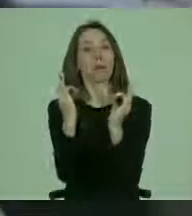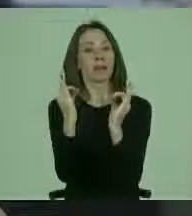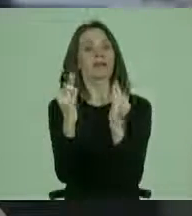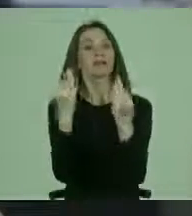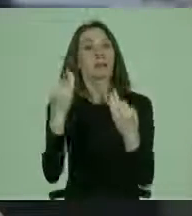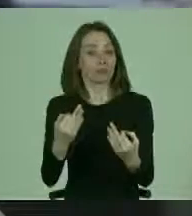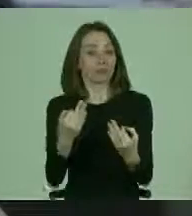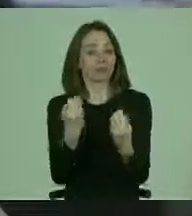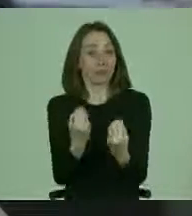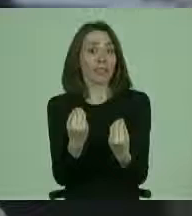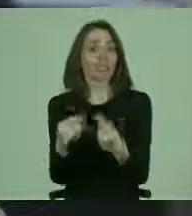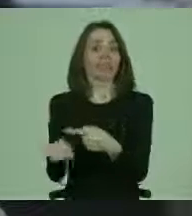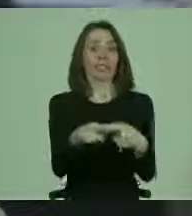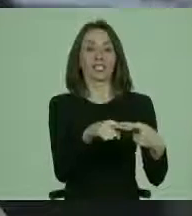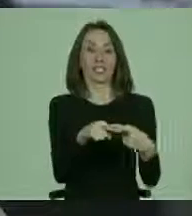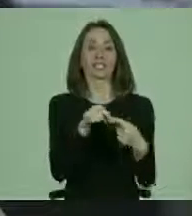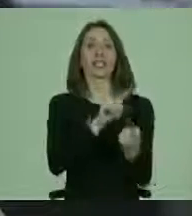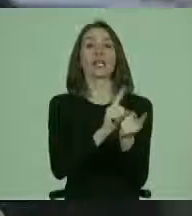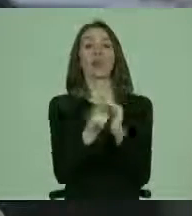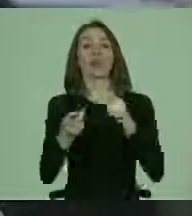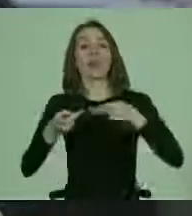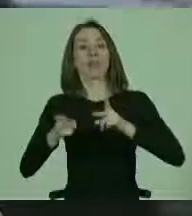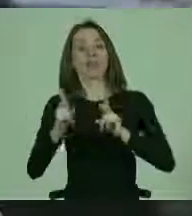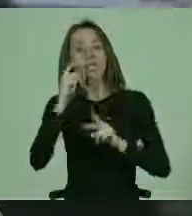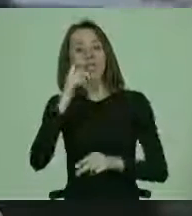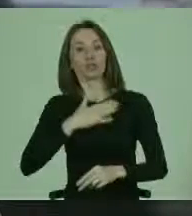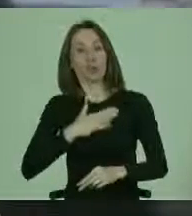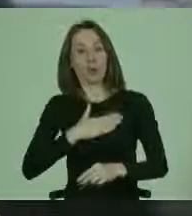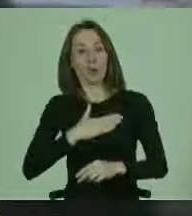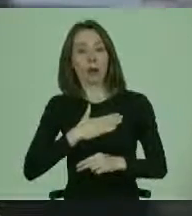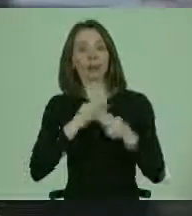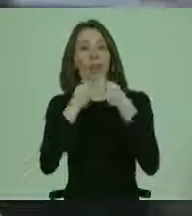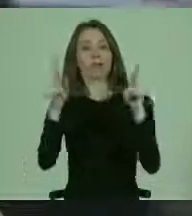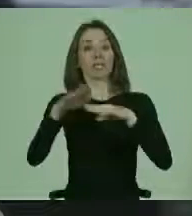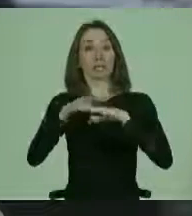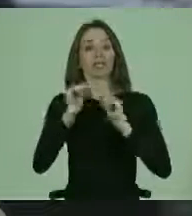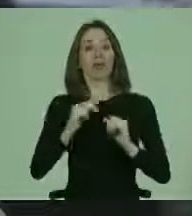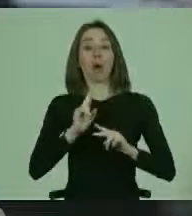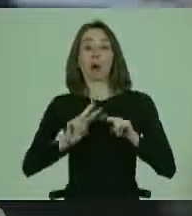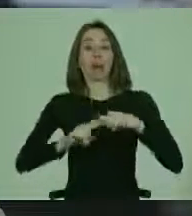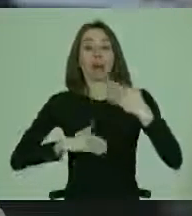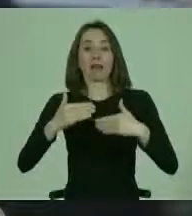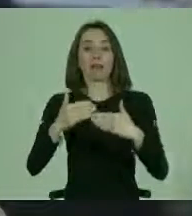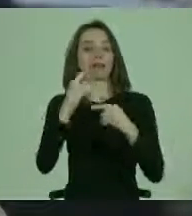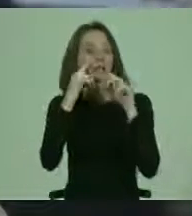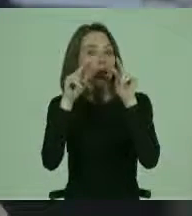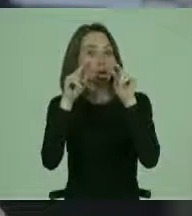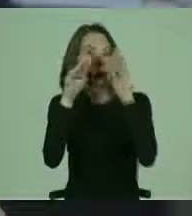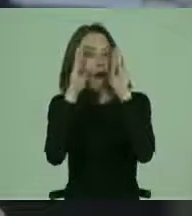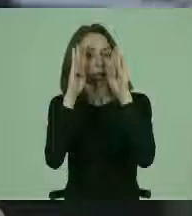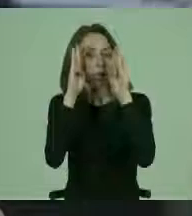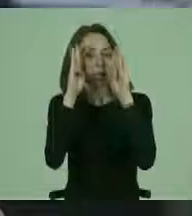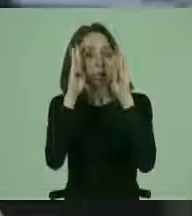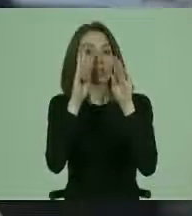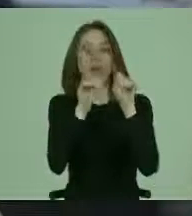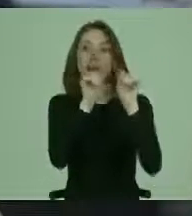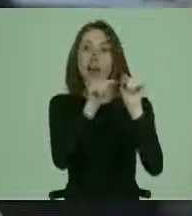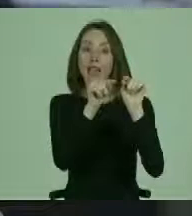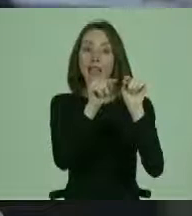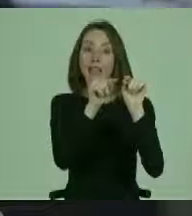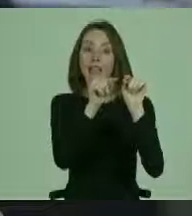esto se traduce en el ejercicio de derechos humanos y libertades fundamentales. Atención, aquí